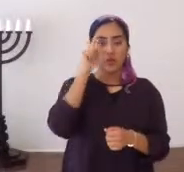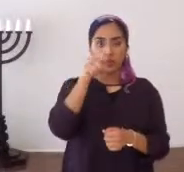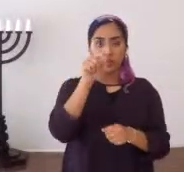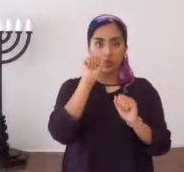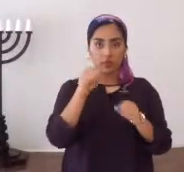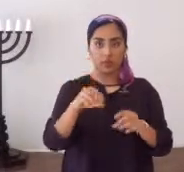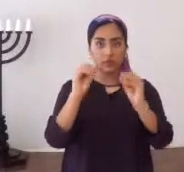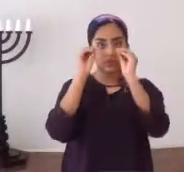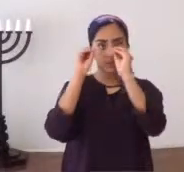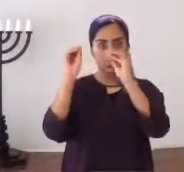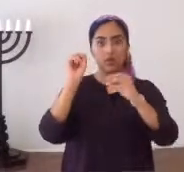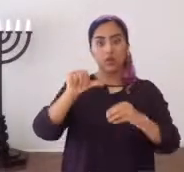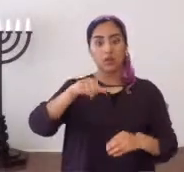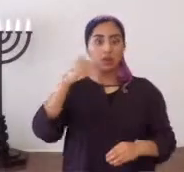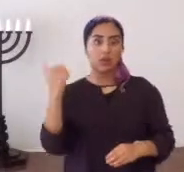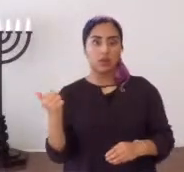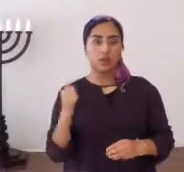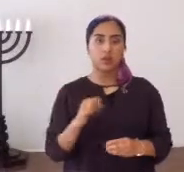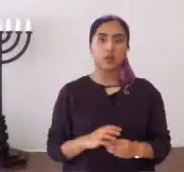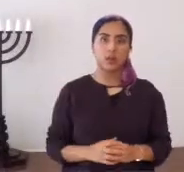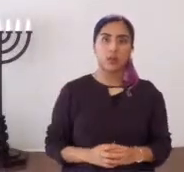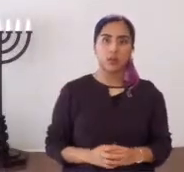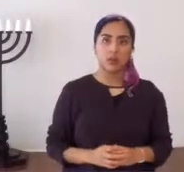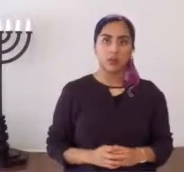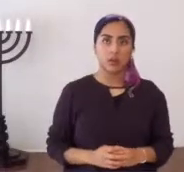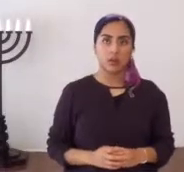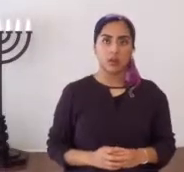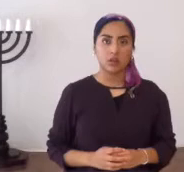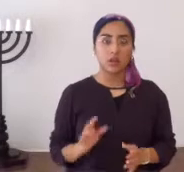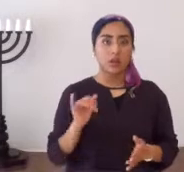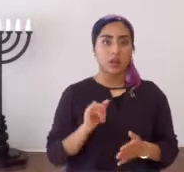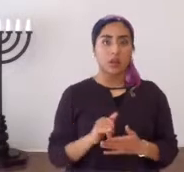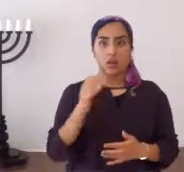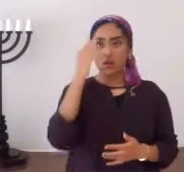acá, para que, tú puedas enseñar, a otros,